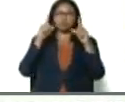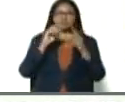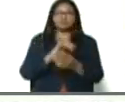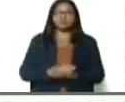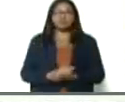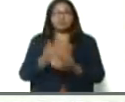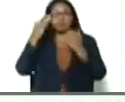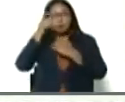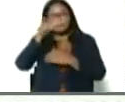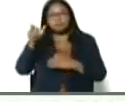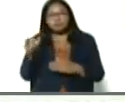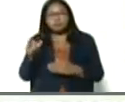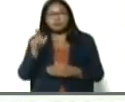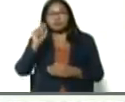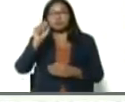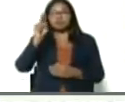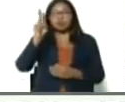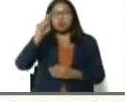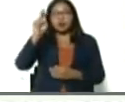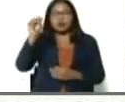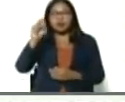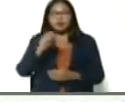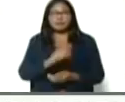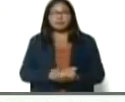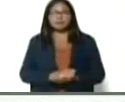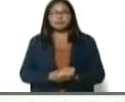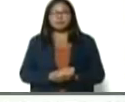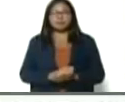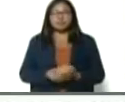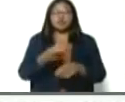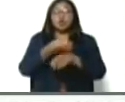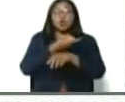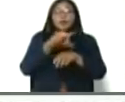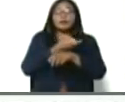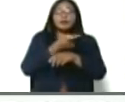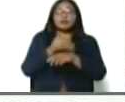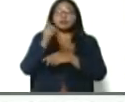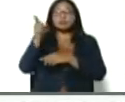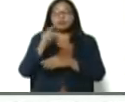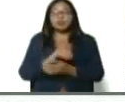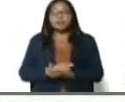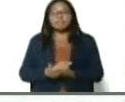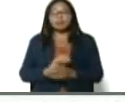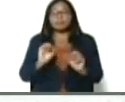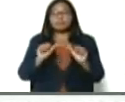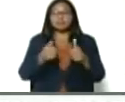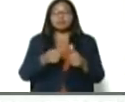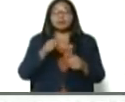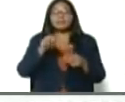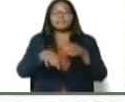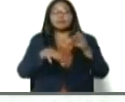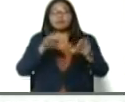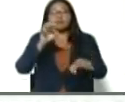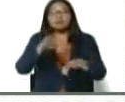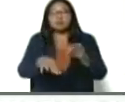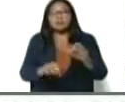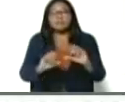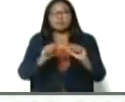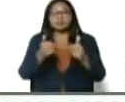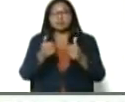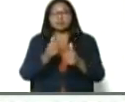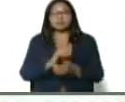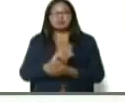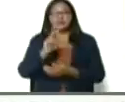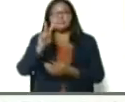gente de Turén, vamos a darle el pase al gobernador Rafael Lacalle, para el inicio de la cosecha de frijol, en la agropecuaria